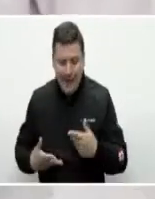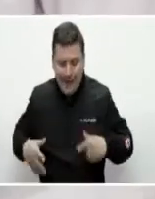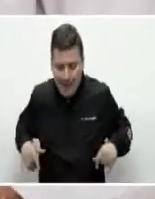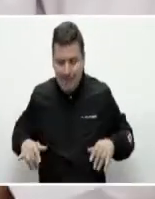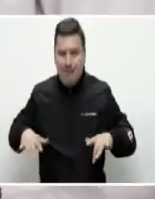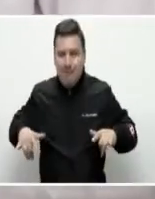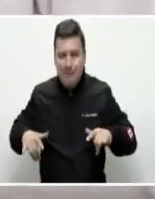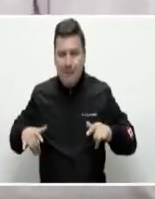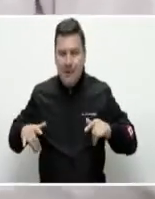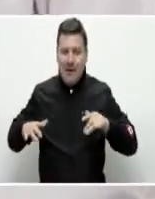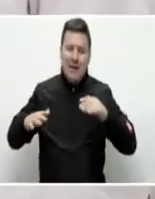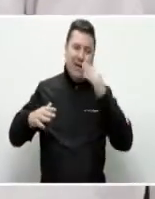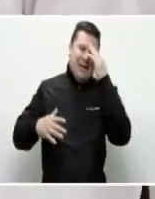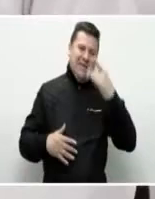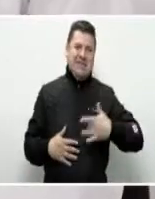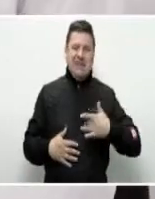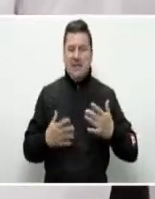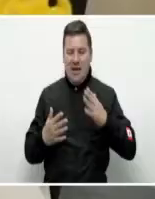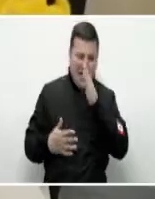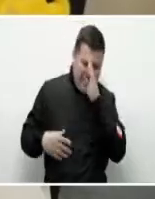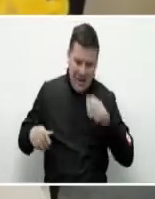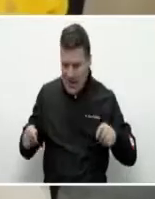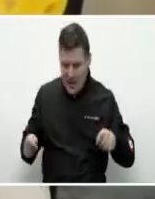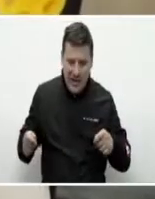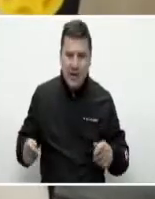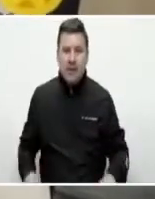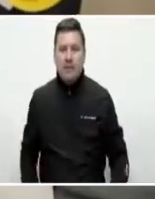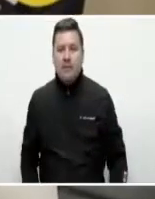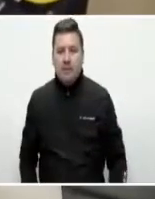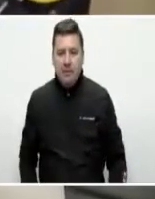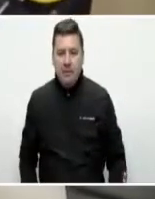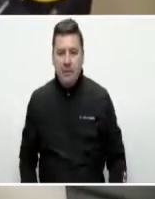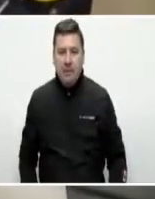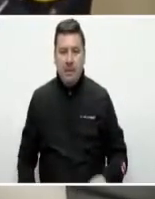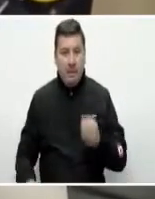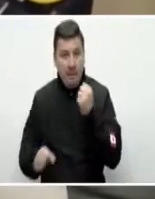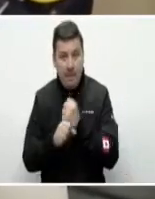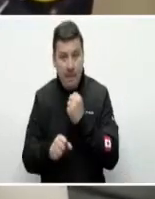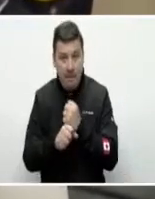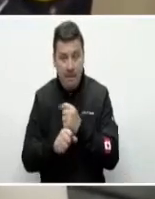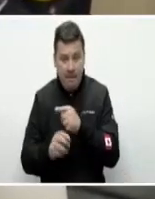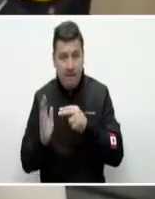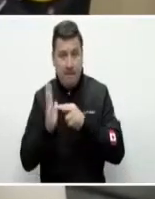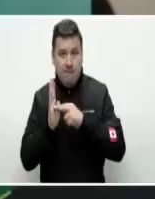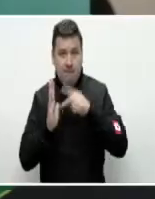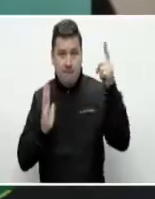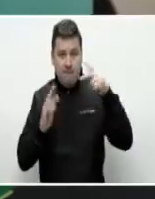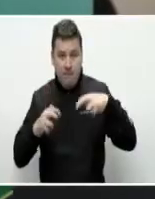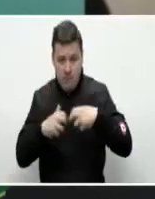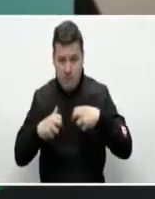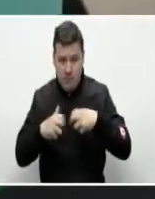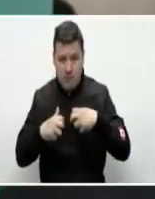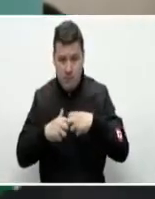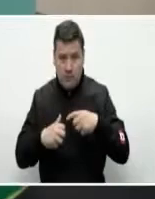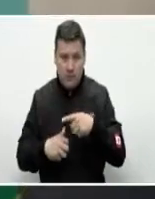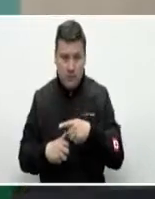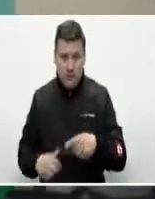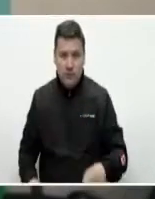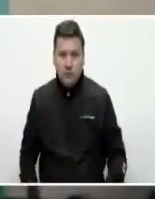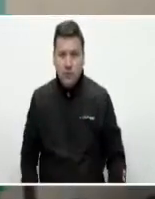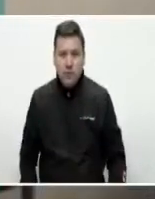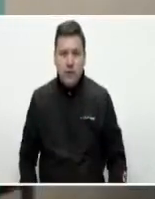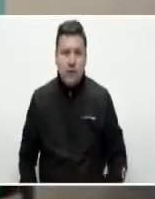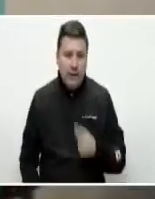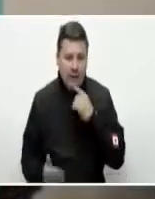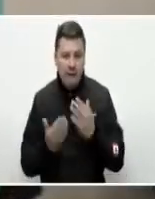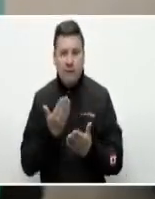retraídos y se sienten inseguros de estar en esa condición. El desarrollo, que funciona tecnología electrónica, mecánica y de diseño,